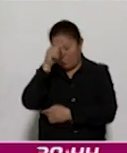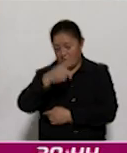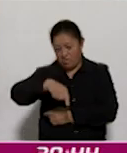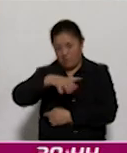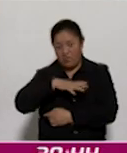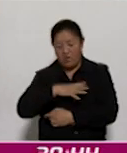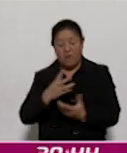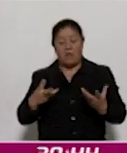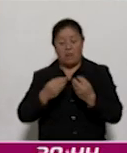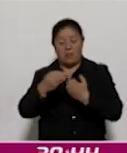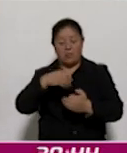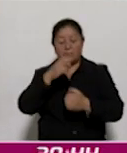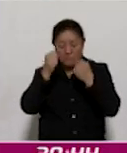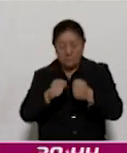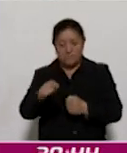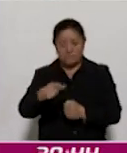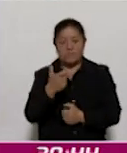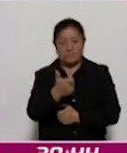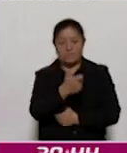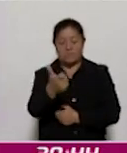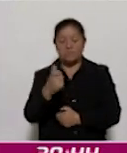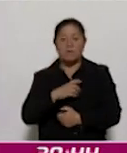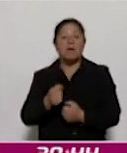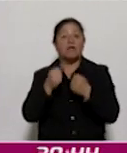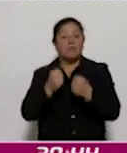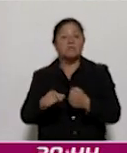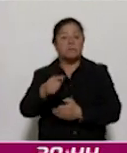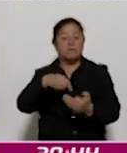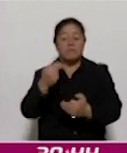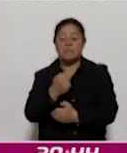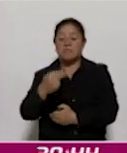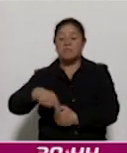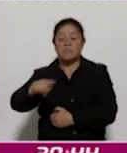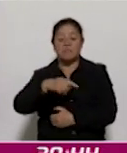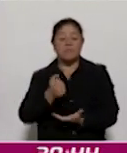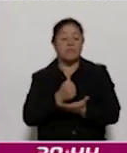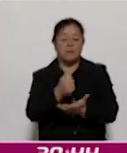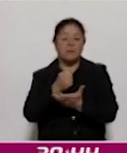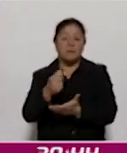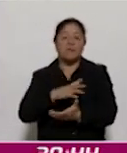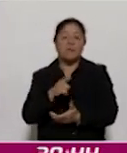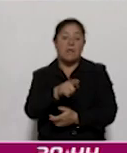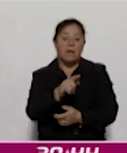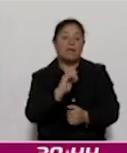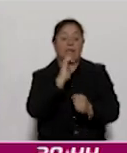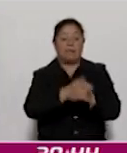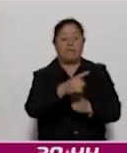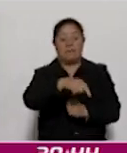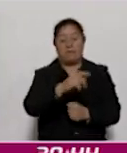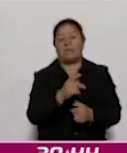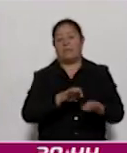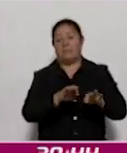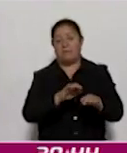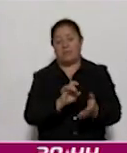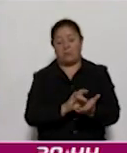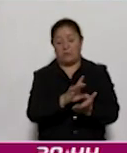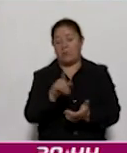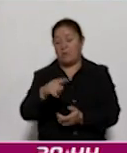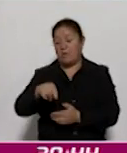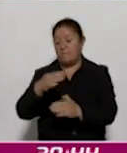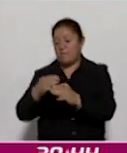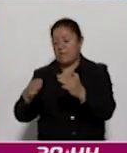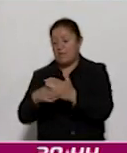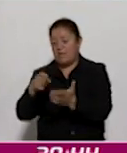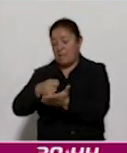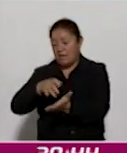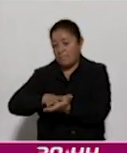establece que estos recursos garantizarán la atención de necesidades en partidas como indemnización y liquidación de trabajadores, material impreso